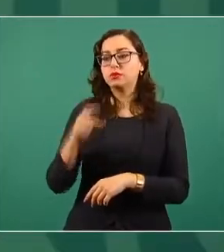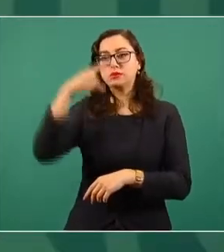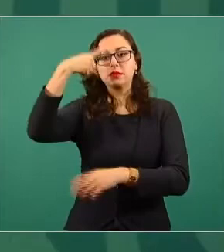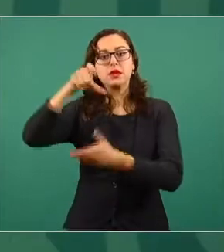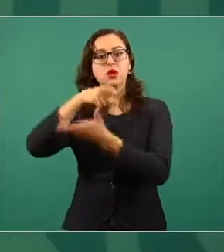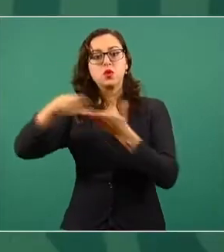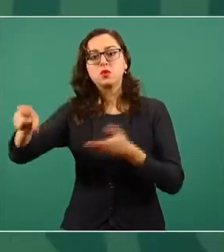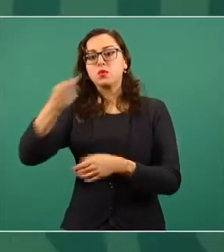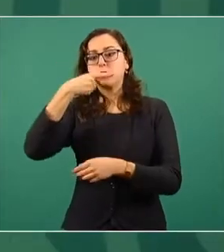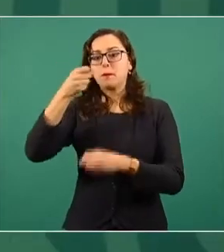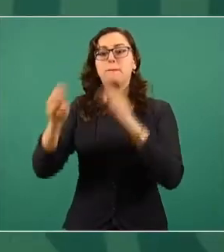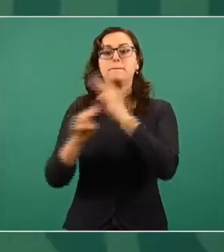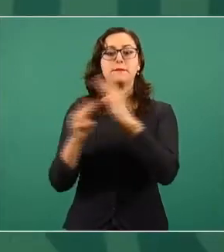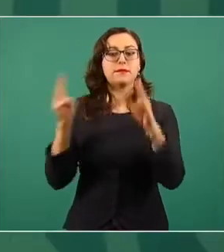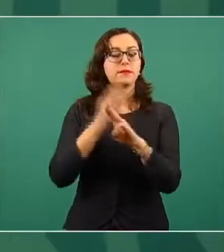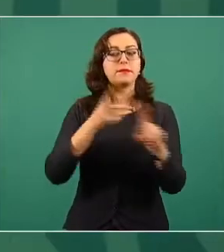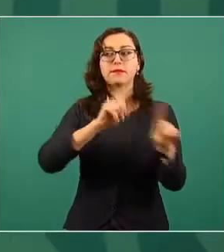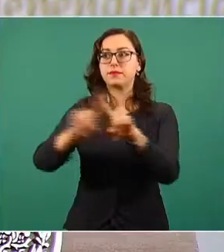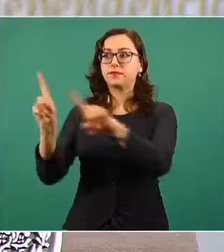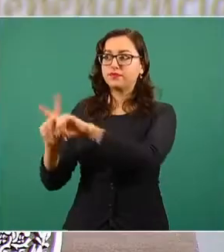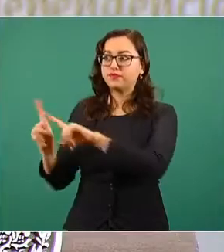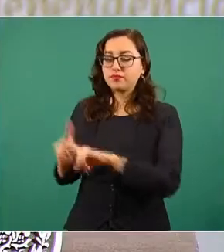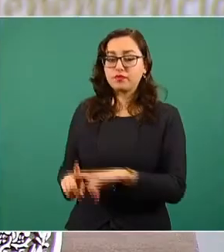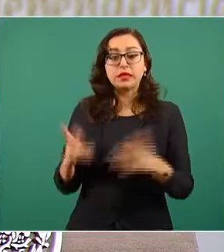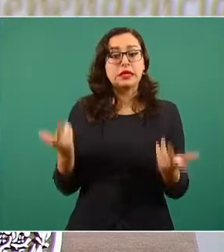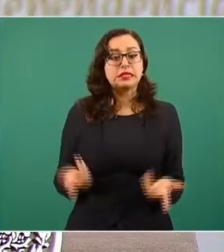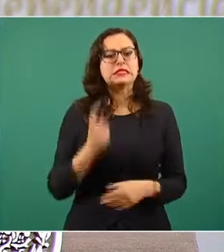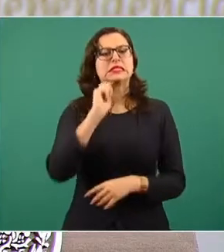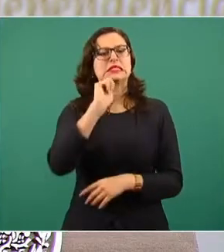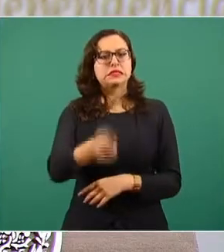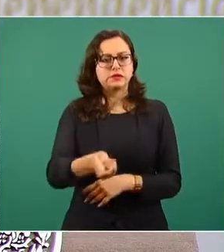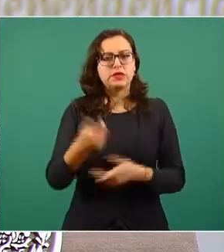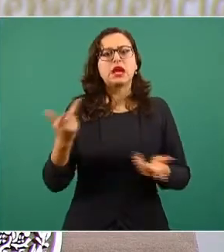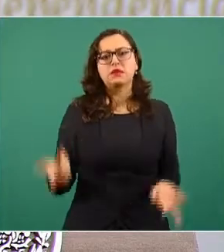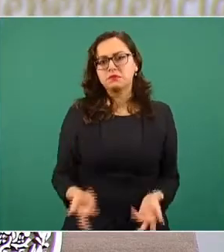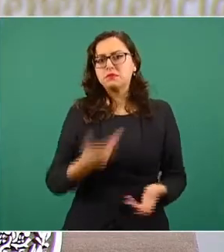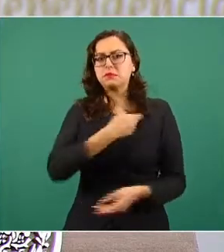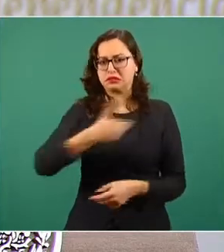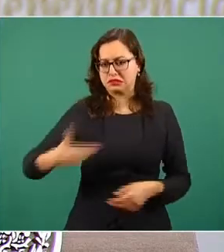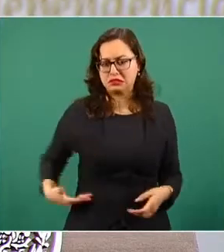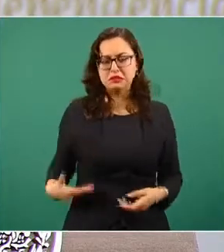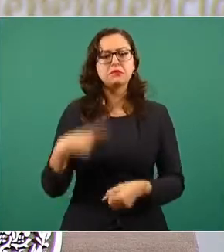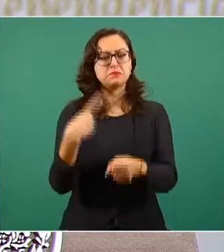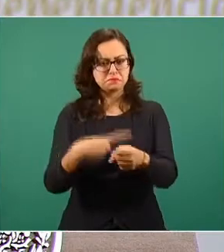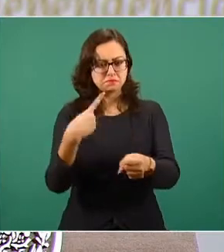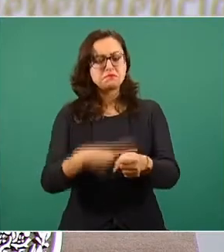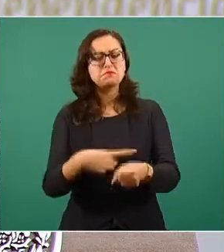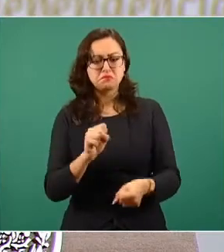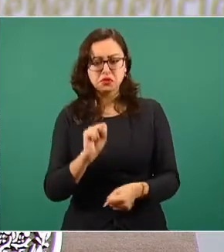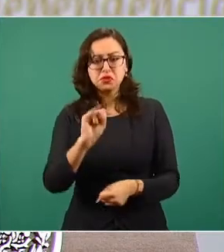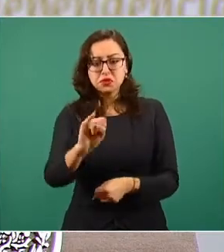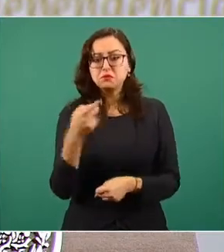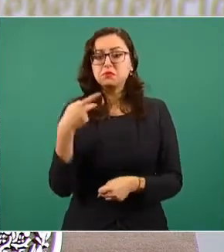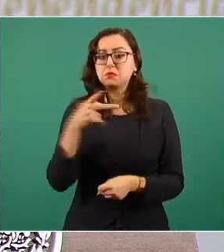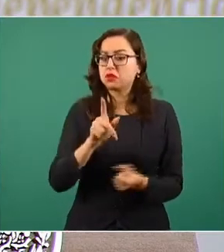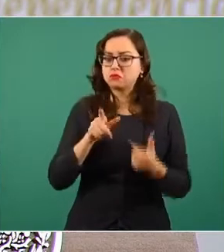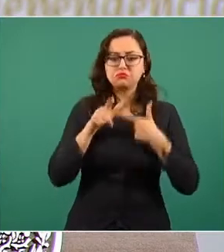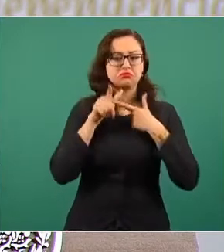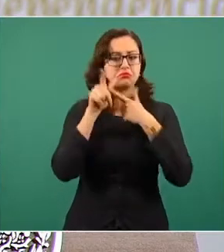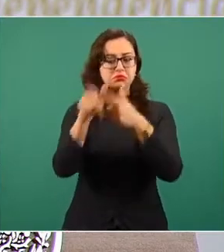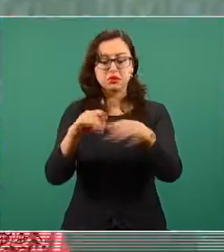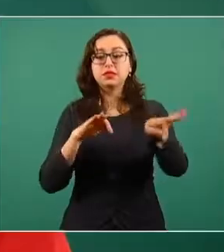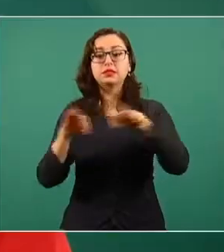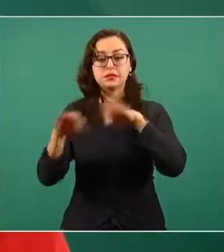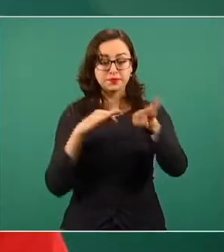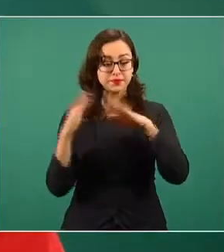el presidente, dentro de su confinamiento, estuvo, por supuesto, atento y trabajando en